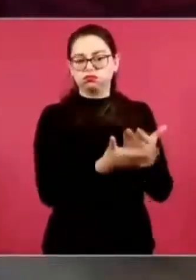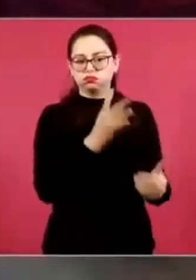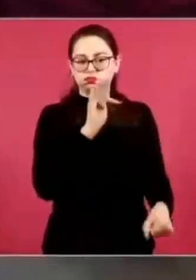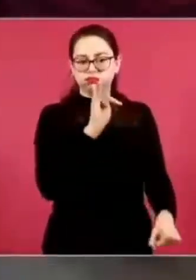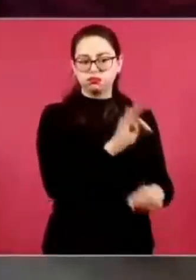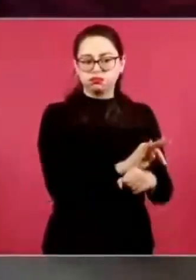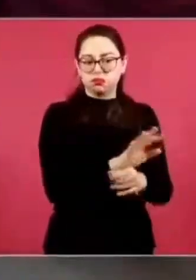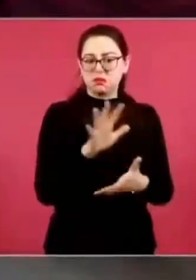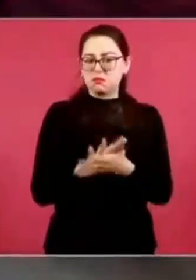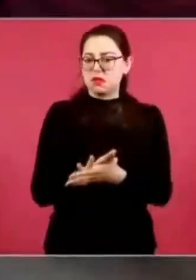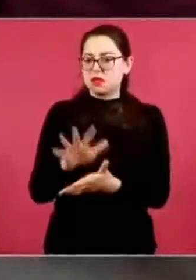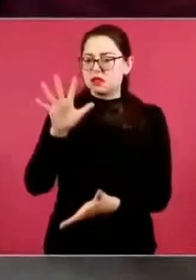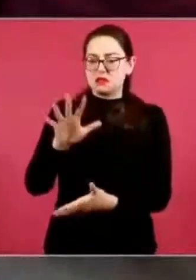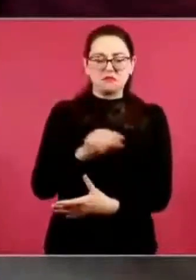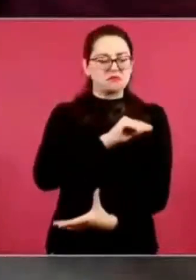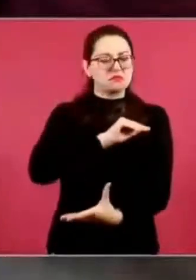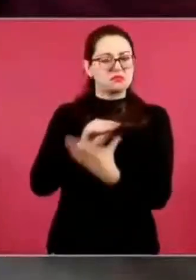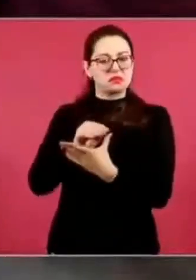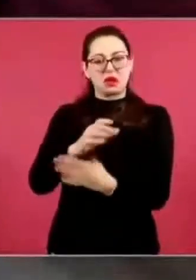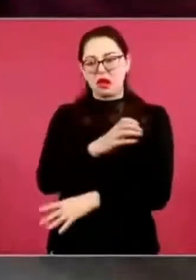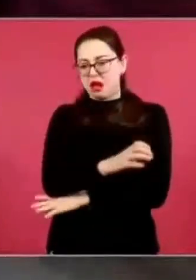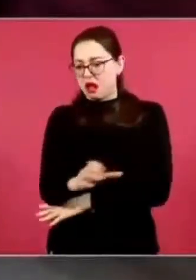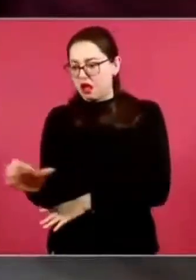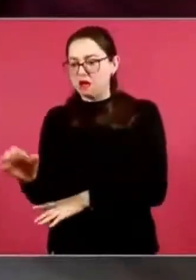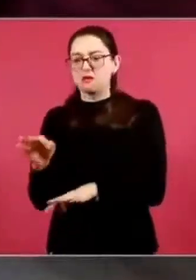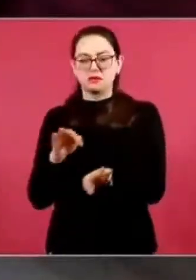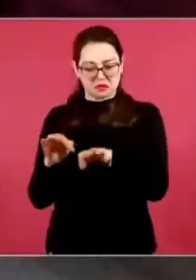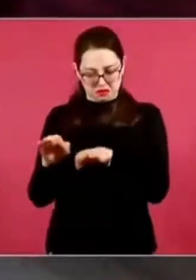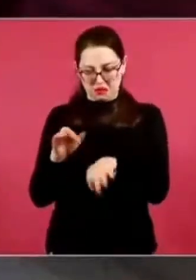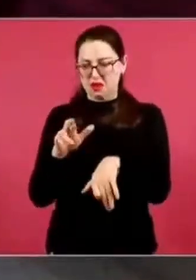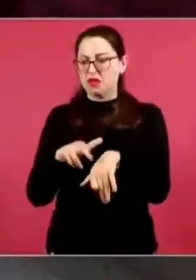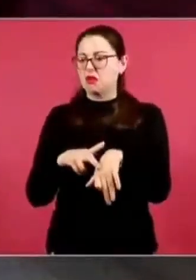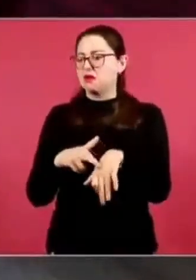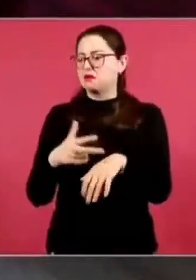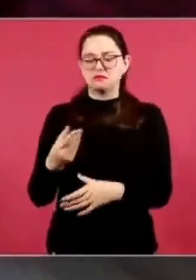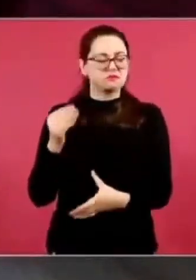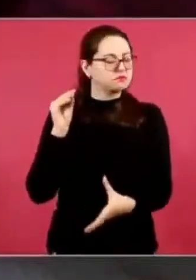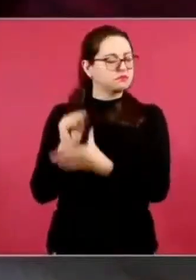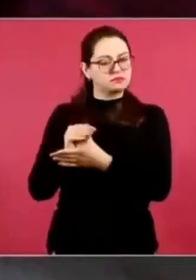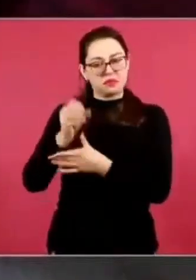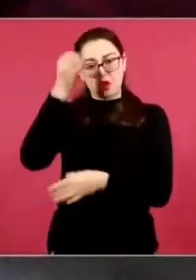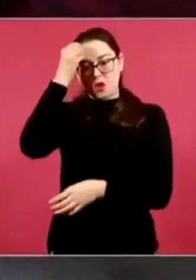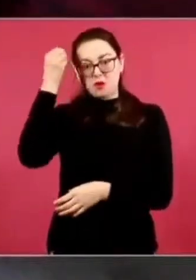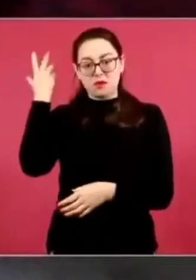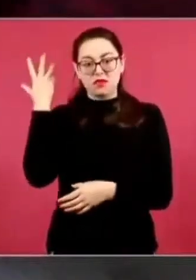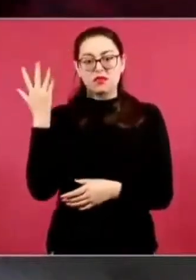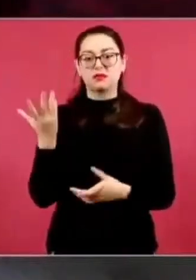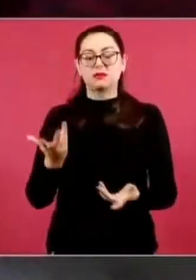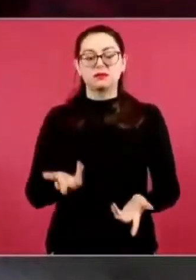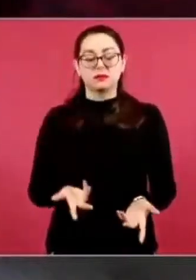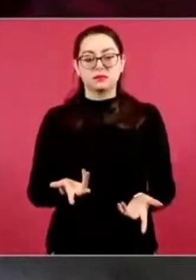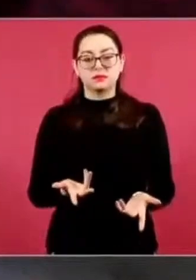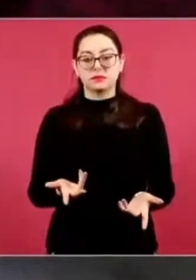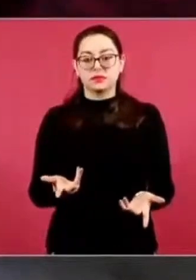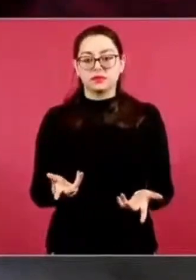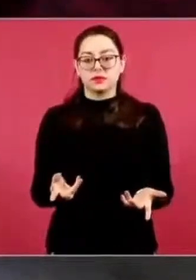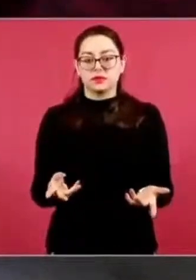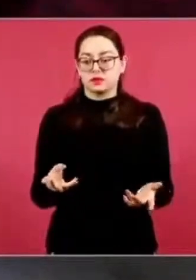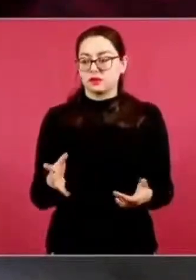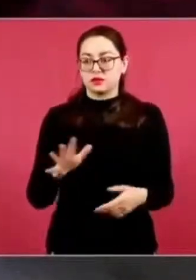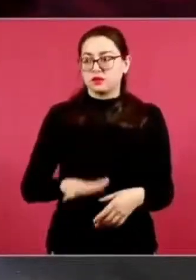y se olvidan de los campesinos y se olvidan de los obreros y se olvidan del pueblo.